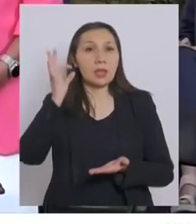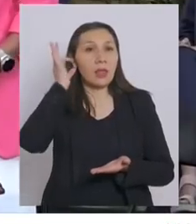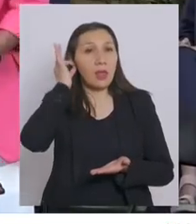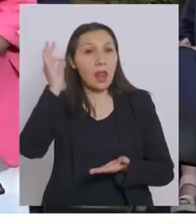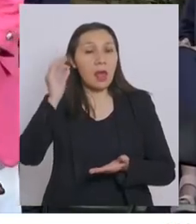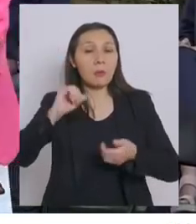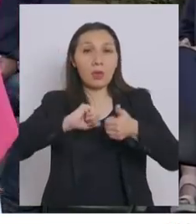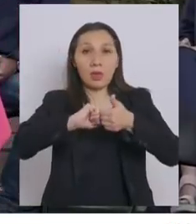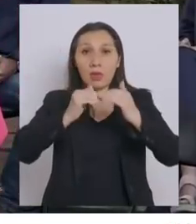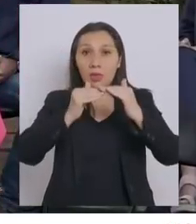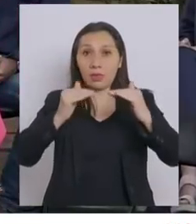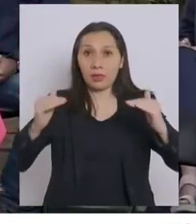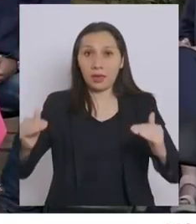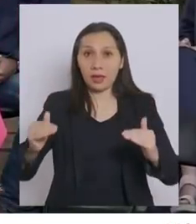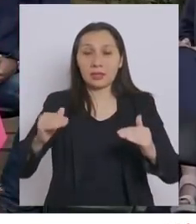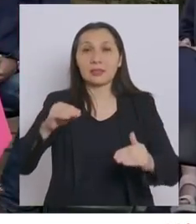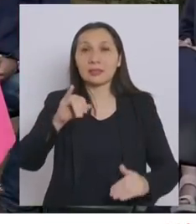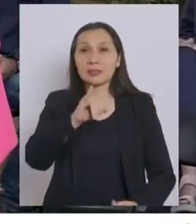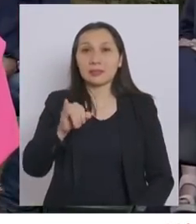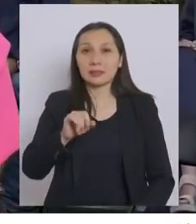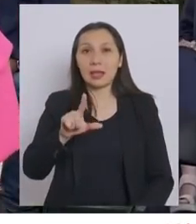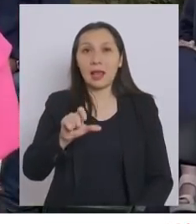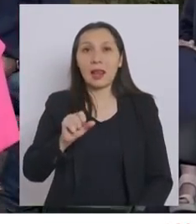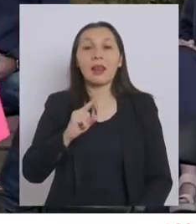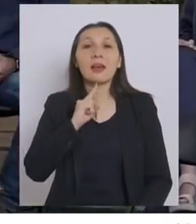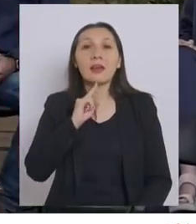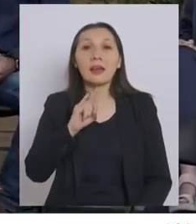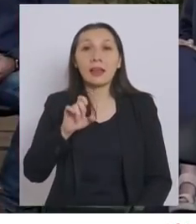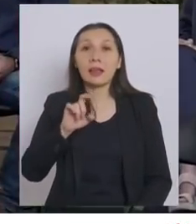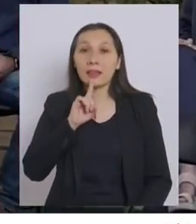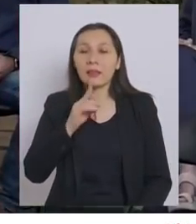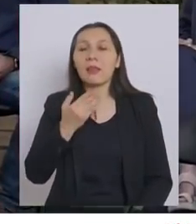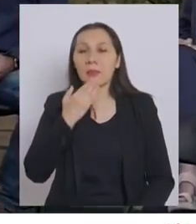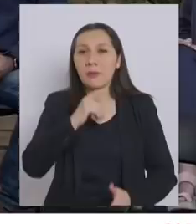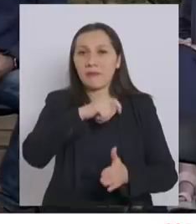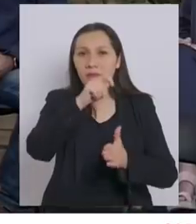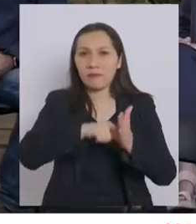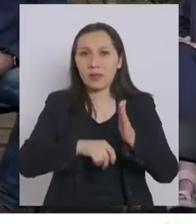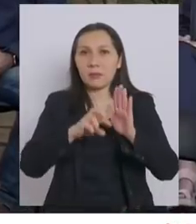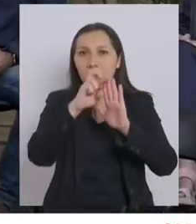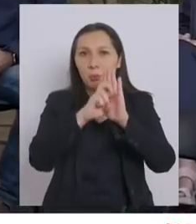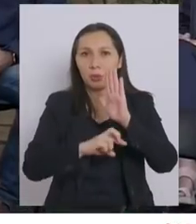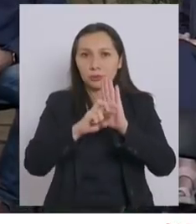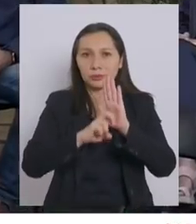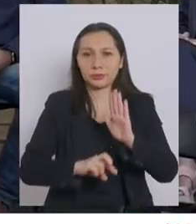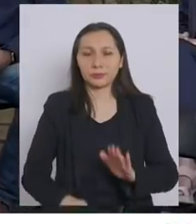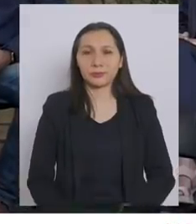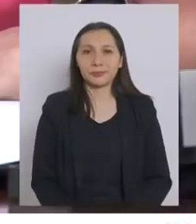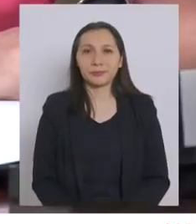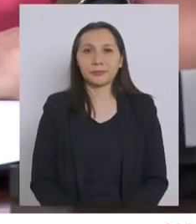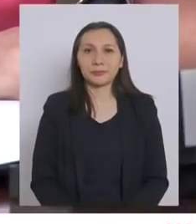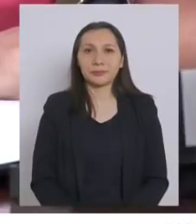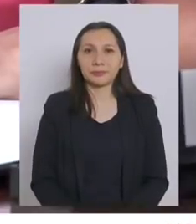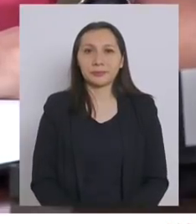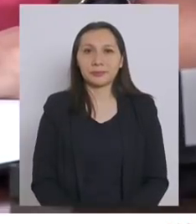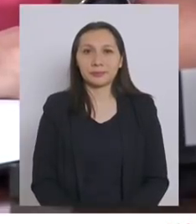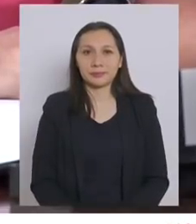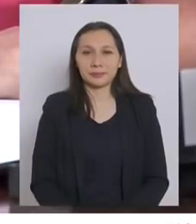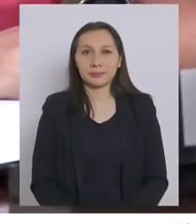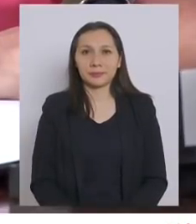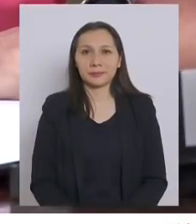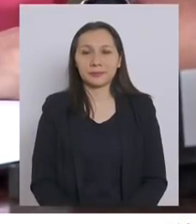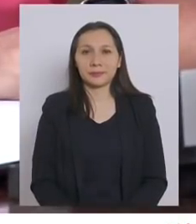y el Ministro de Justicia, Hernán Larraín, de este proyecto de ley para facilitar el cobro de las pensiones de alimentos. Un tema que no solo ha tenido